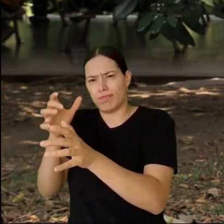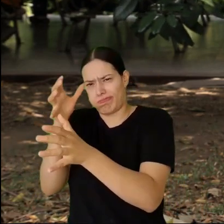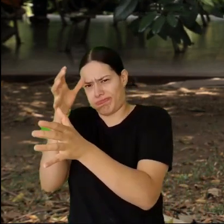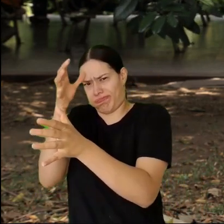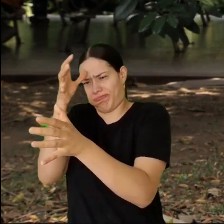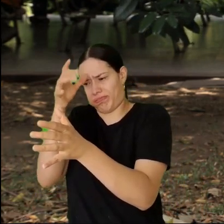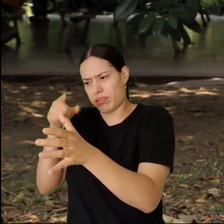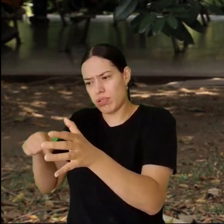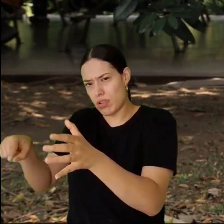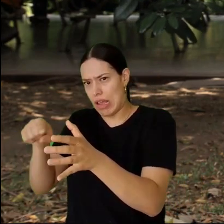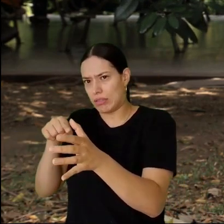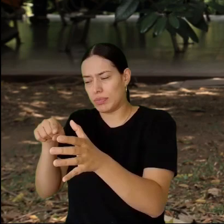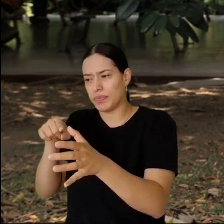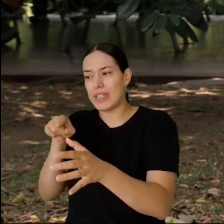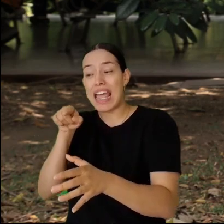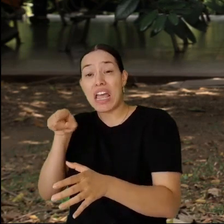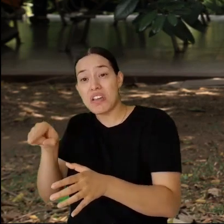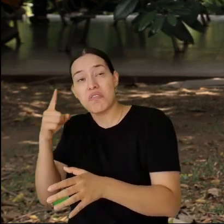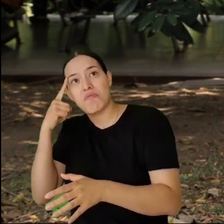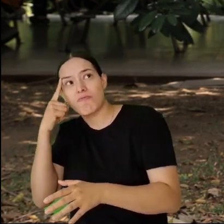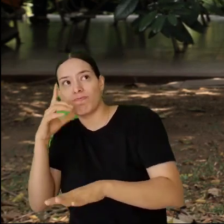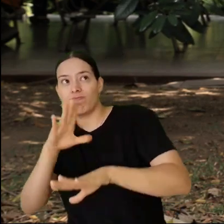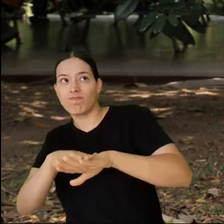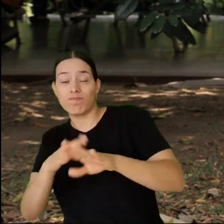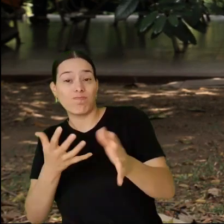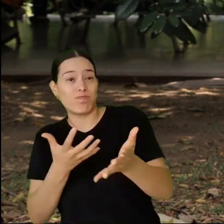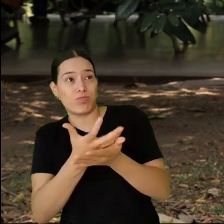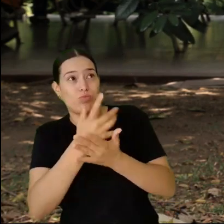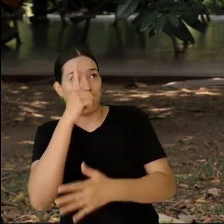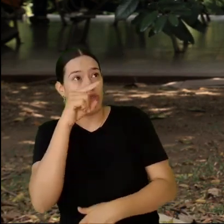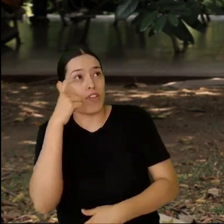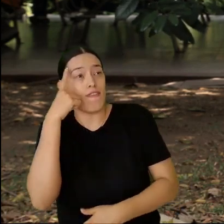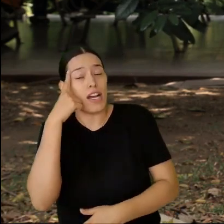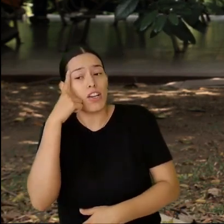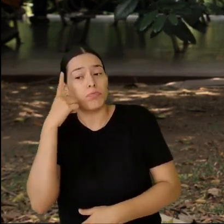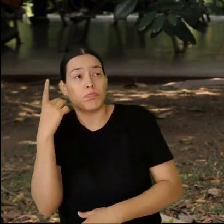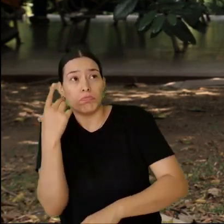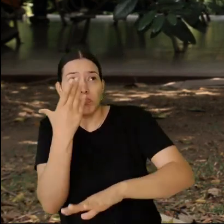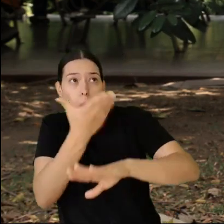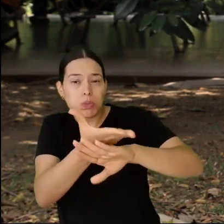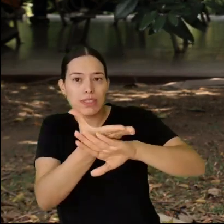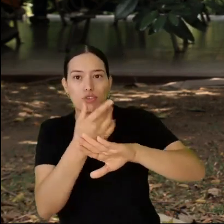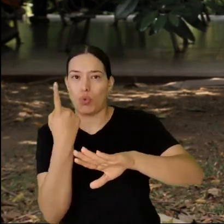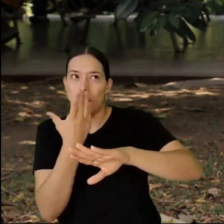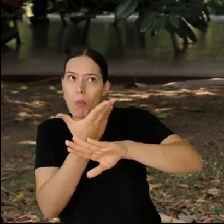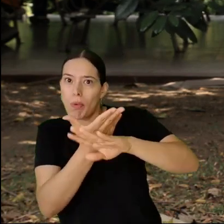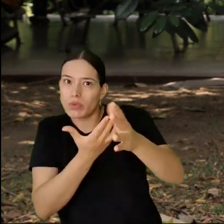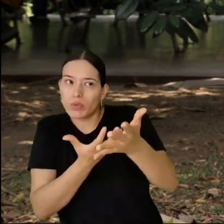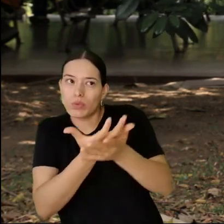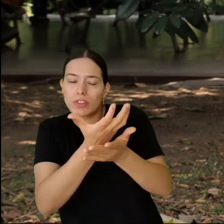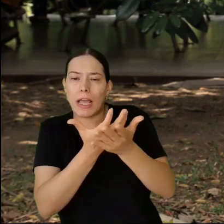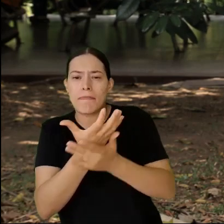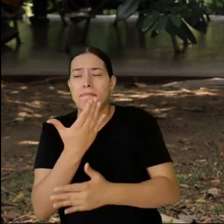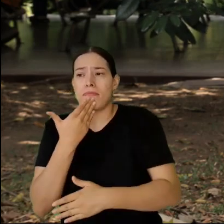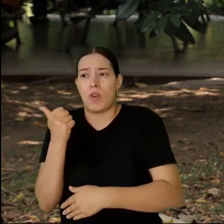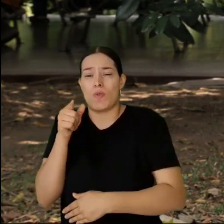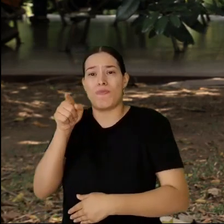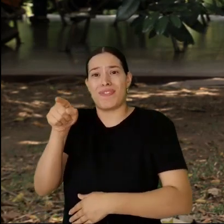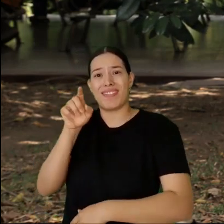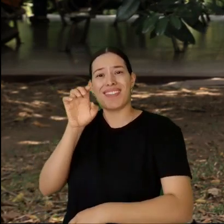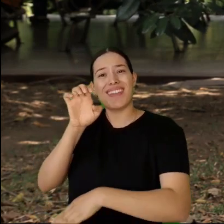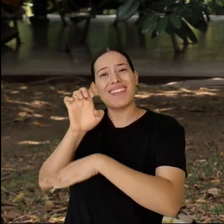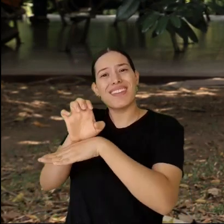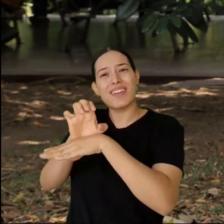uno que ha sido bastante polémico y es la sugerencia que ellos hacen, está planteada en este momento apenas como una sugerencia,